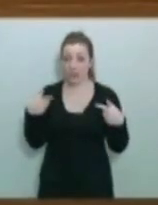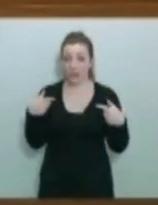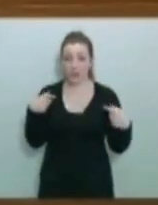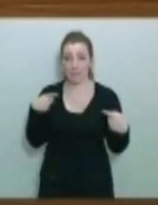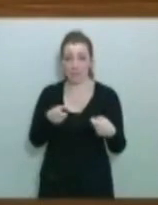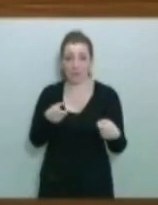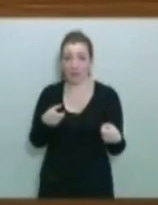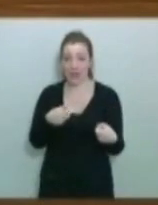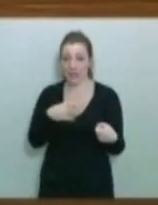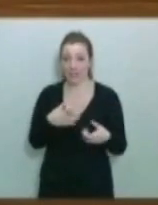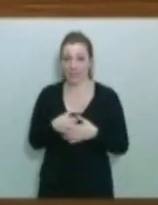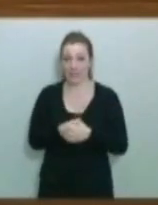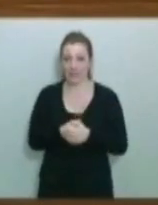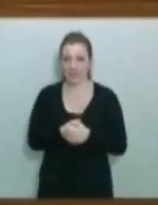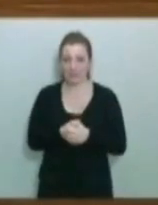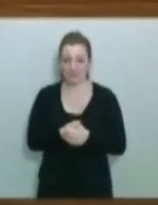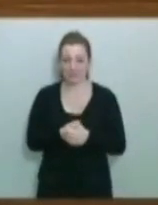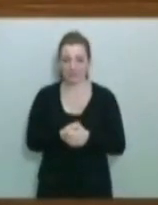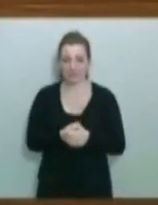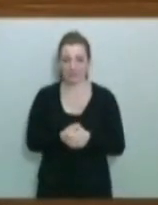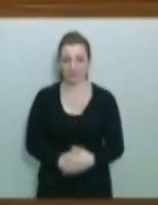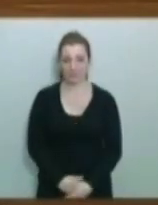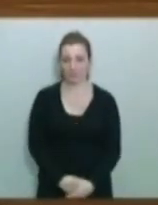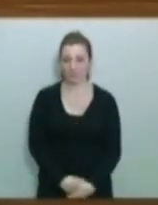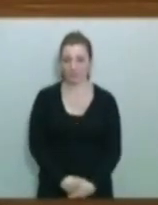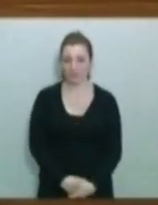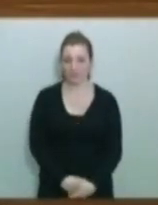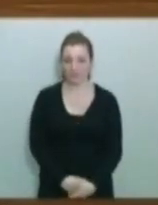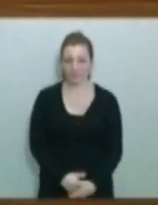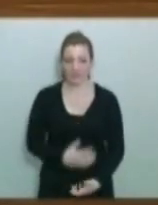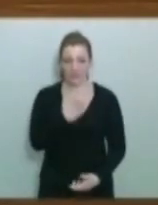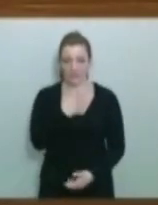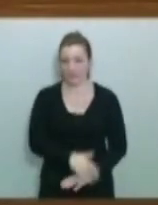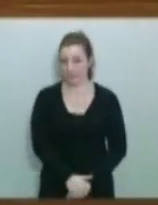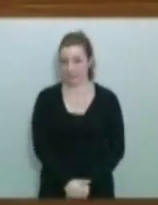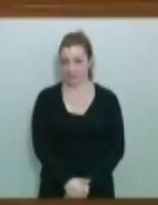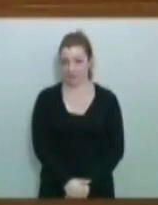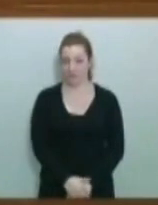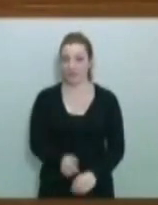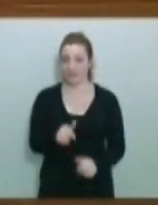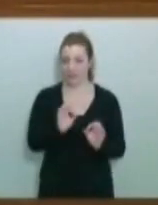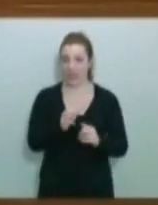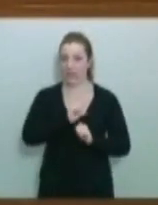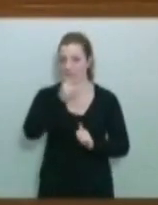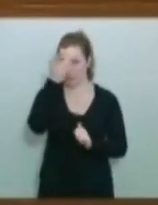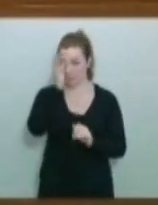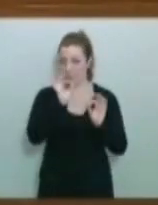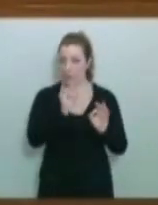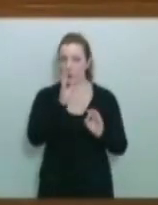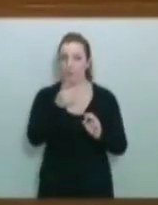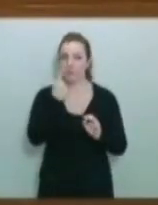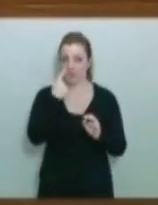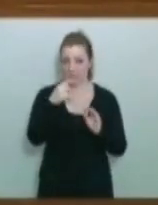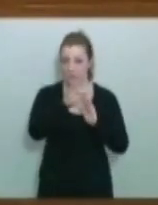corto es que maltasas, pero hay de ti si te pasas. Si te pasas es peor. Pues esto es peor, porque, mire, en el segundo